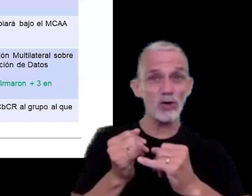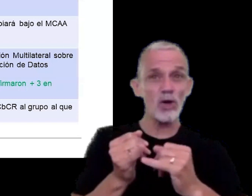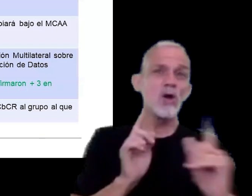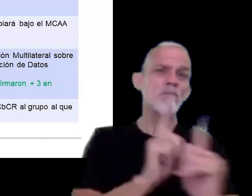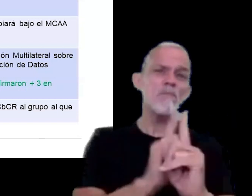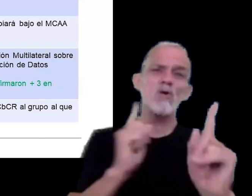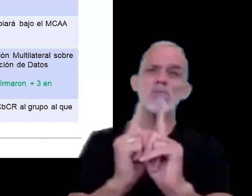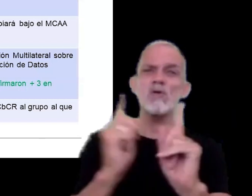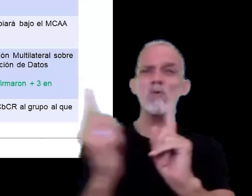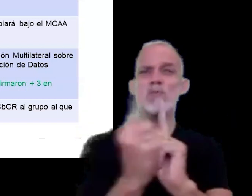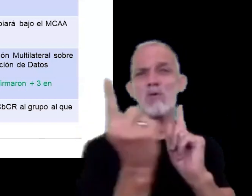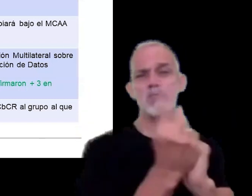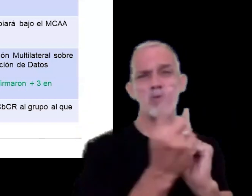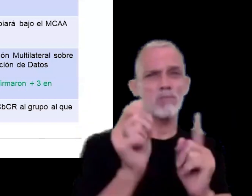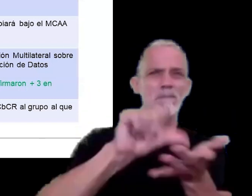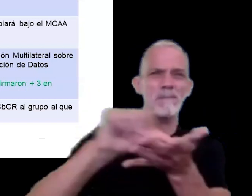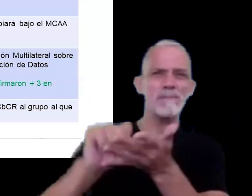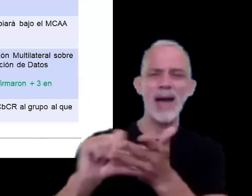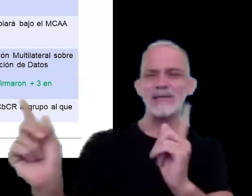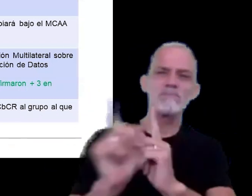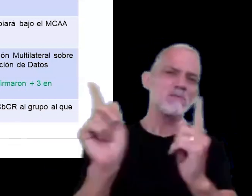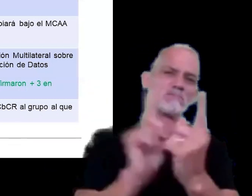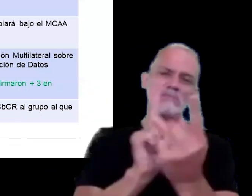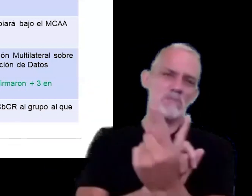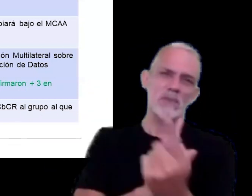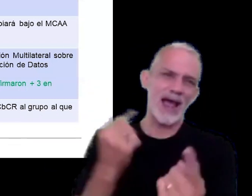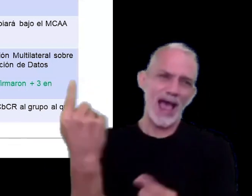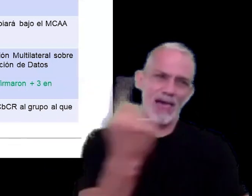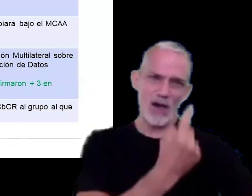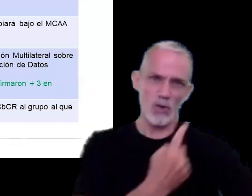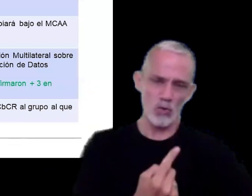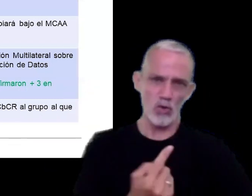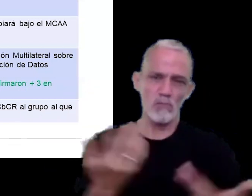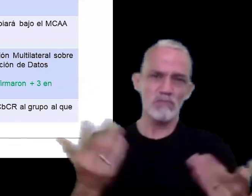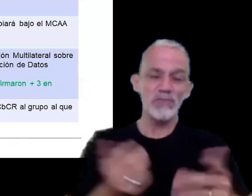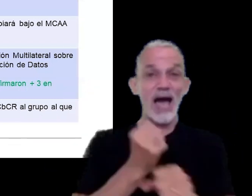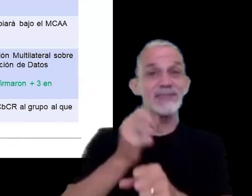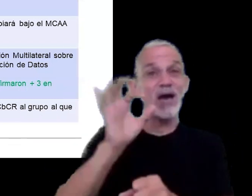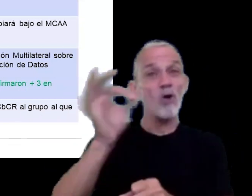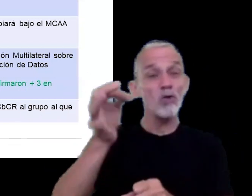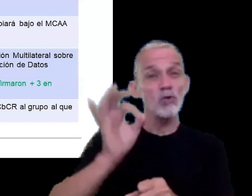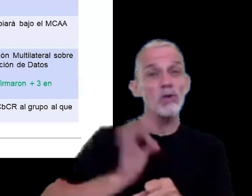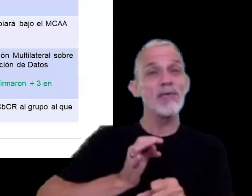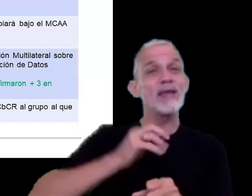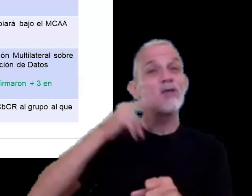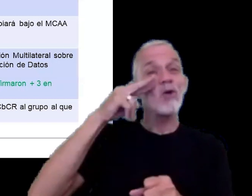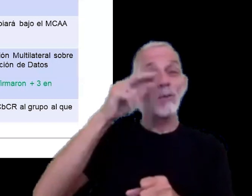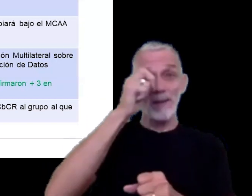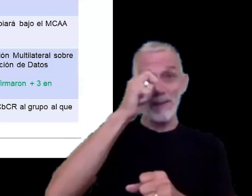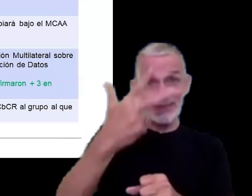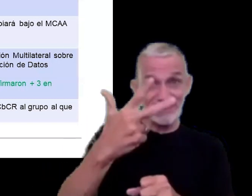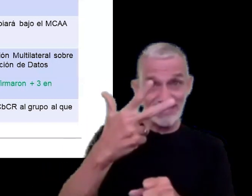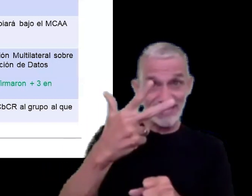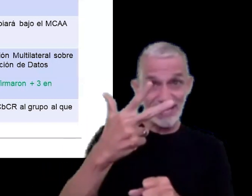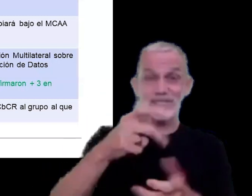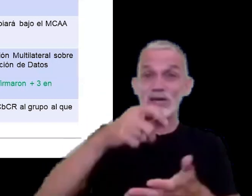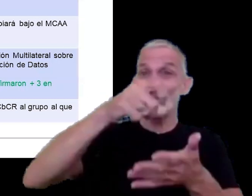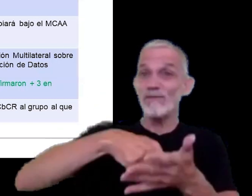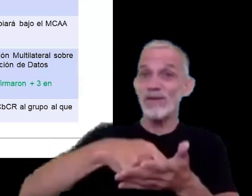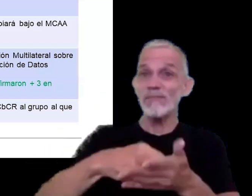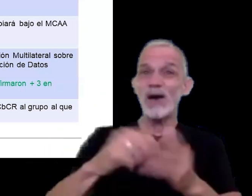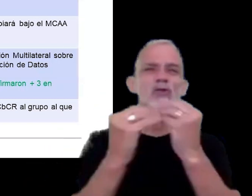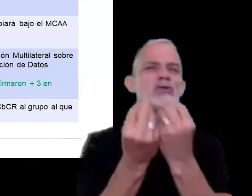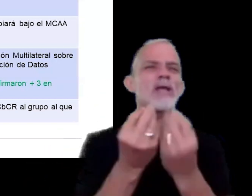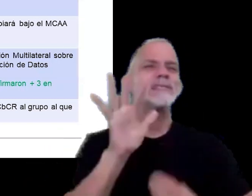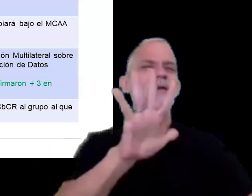con cada jurisdicción extranjera octubre de 2023 tiene firmado 52